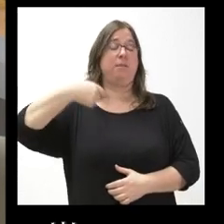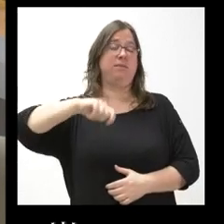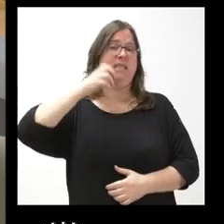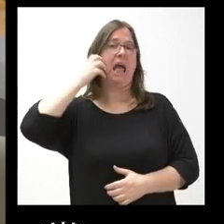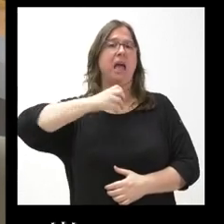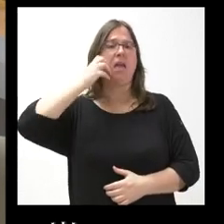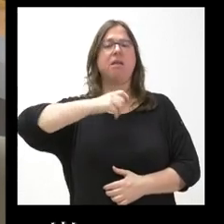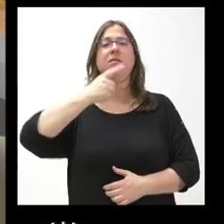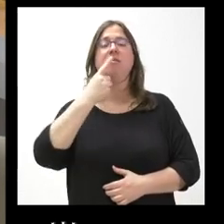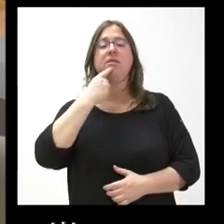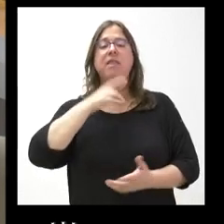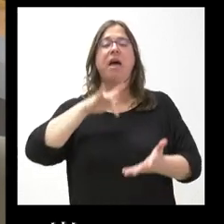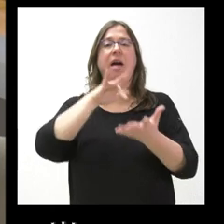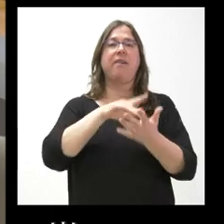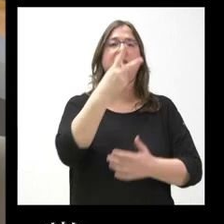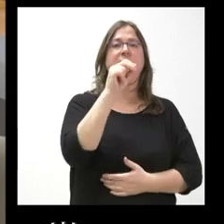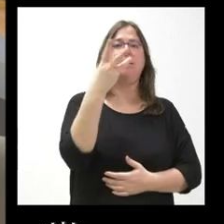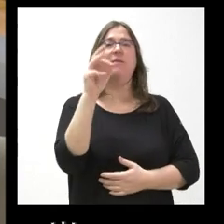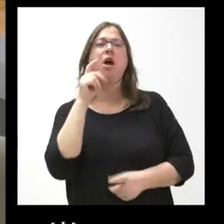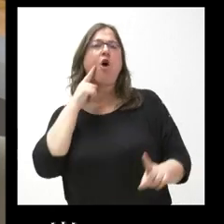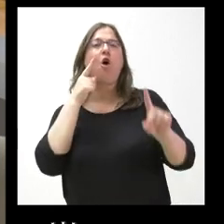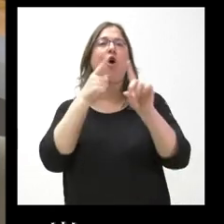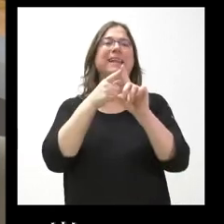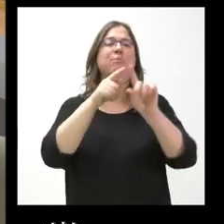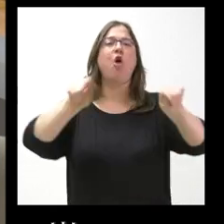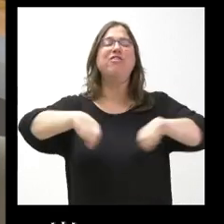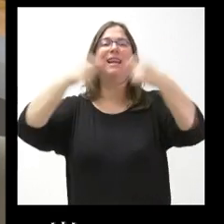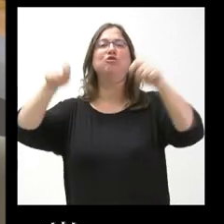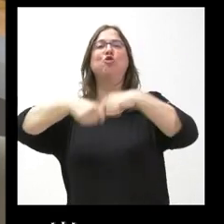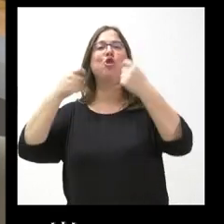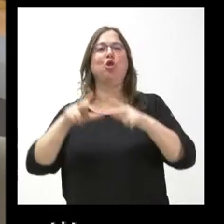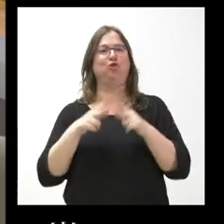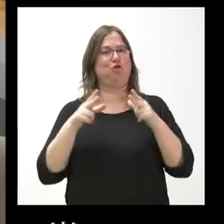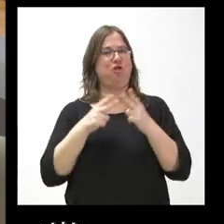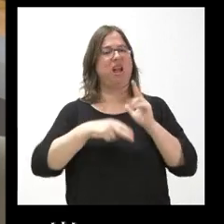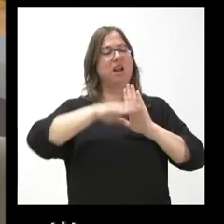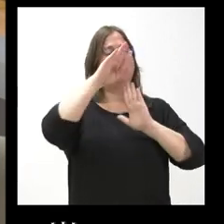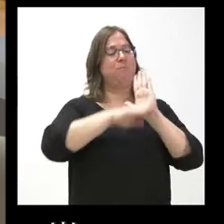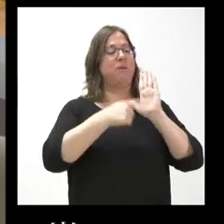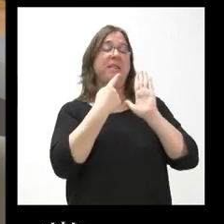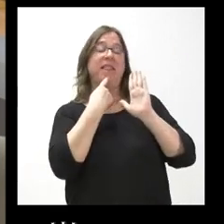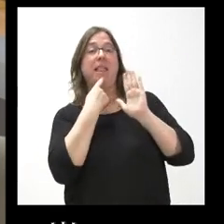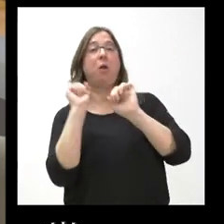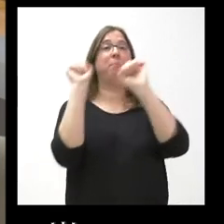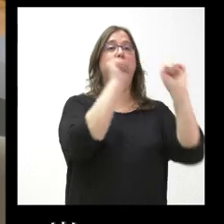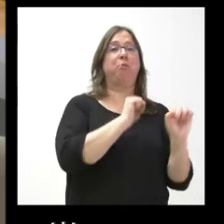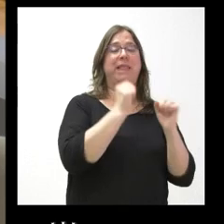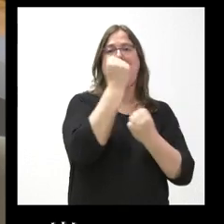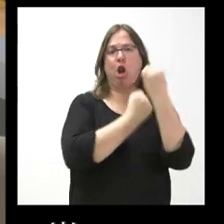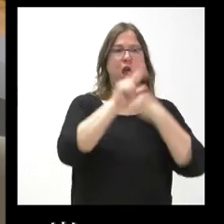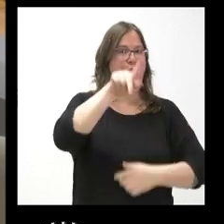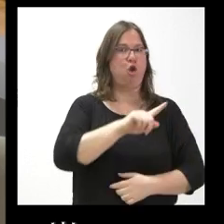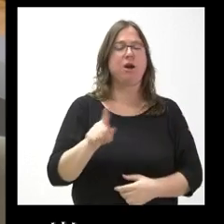2030 tiene objetivos de destrucción social y que este programa tiene apariencia de protección ecológica, pero no lo es.